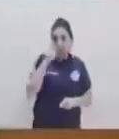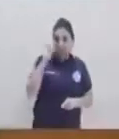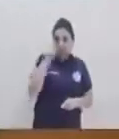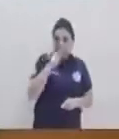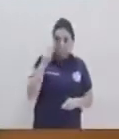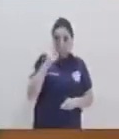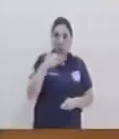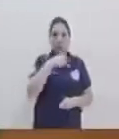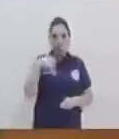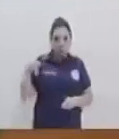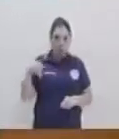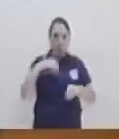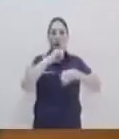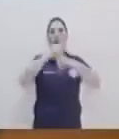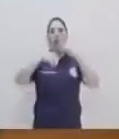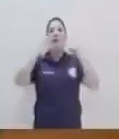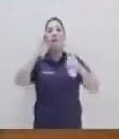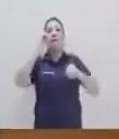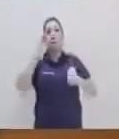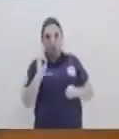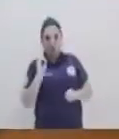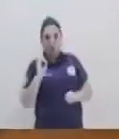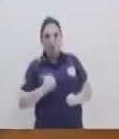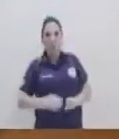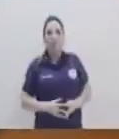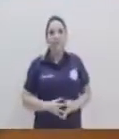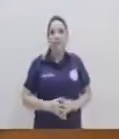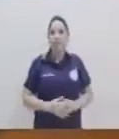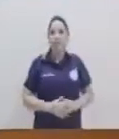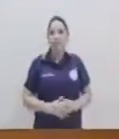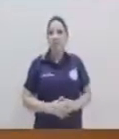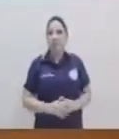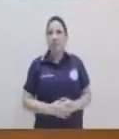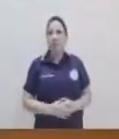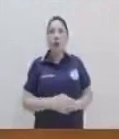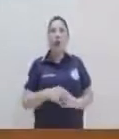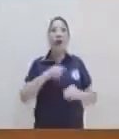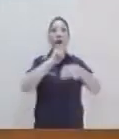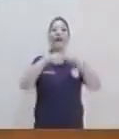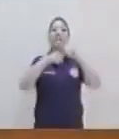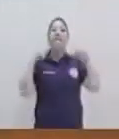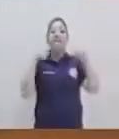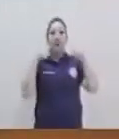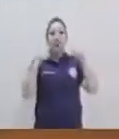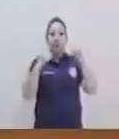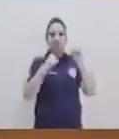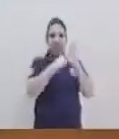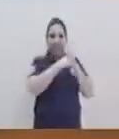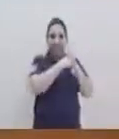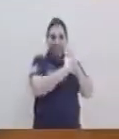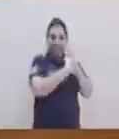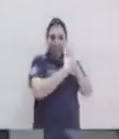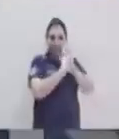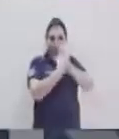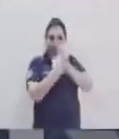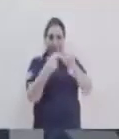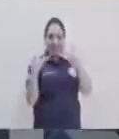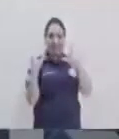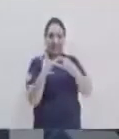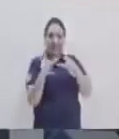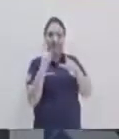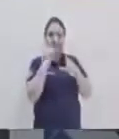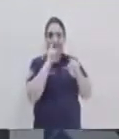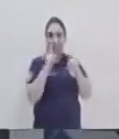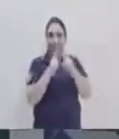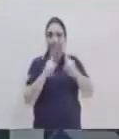le llamamos nosotros foco. Y lo vamos a representar con una F. Y podemos también